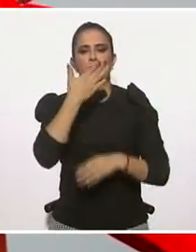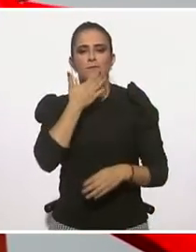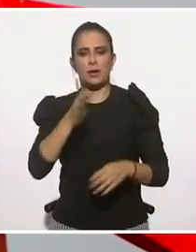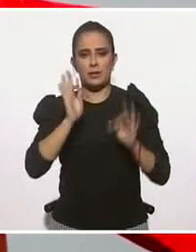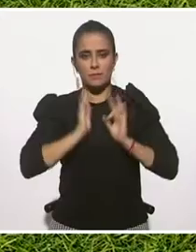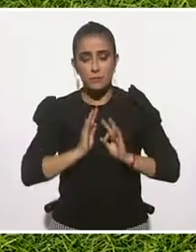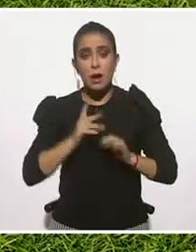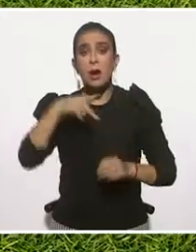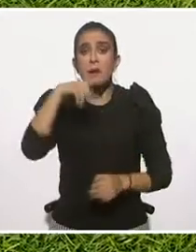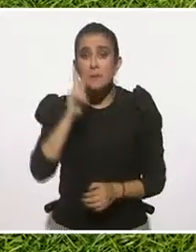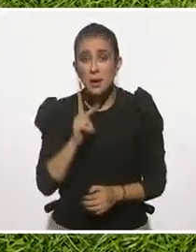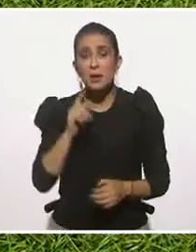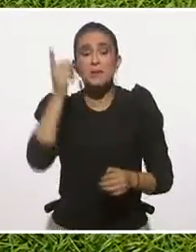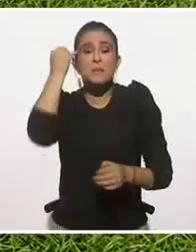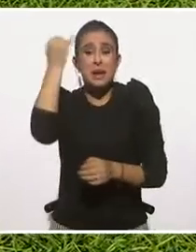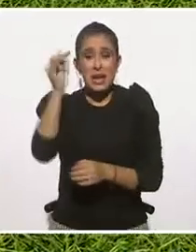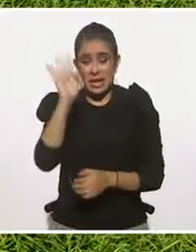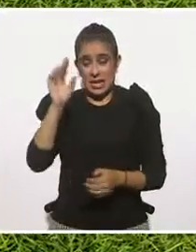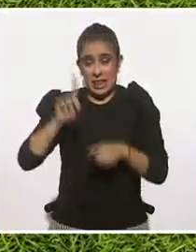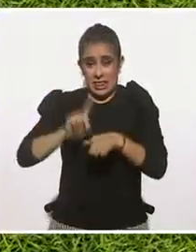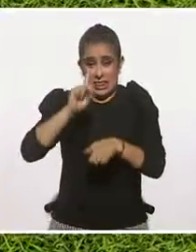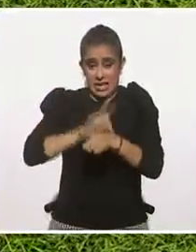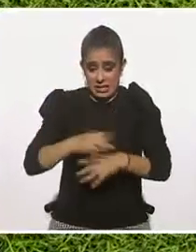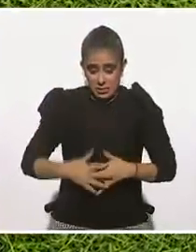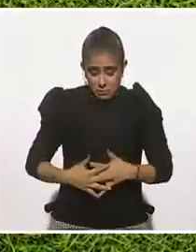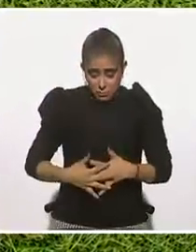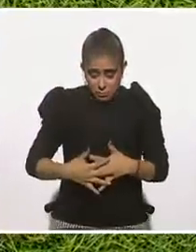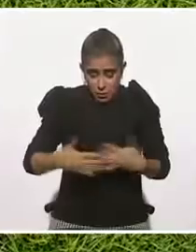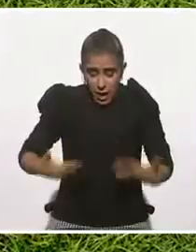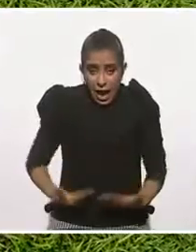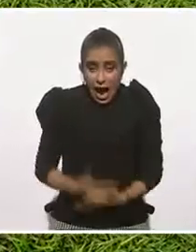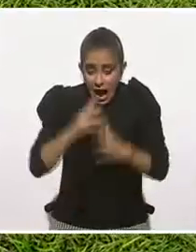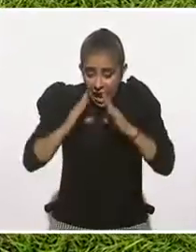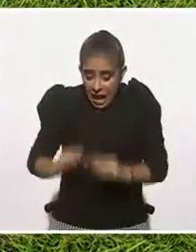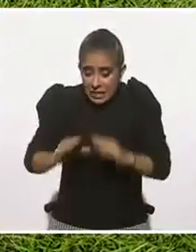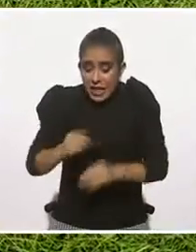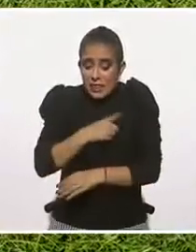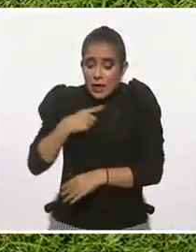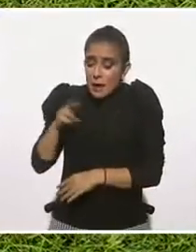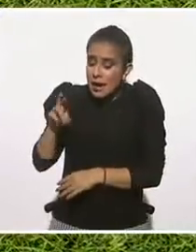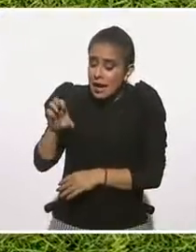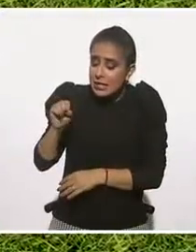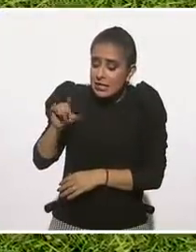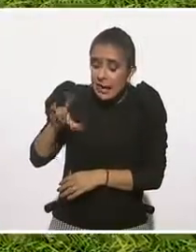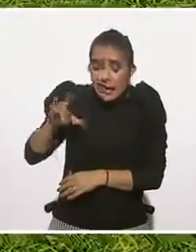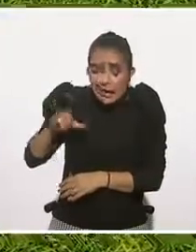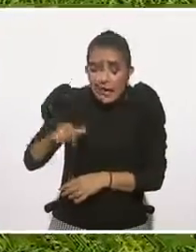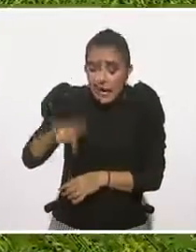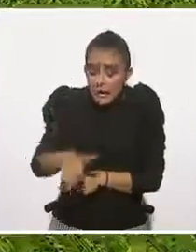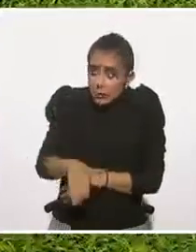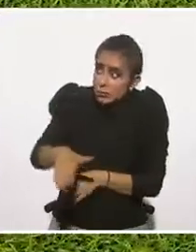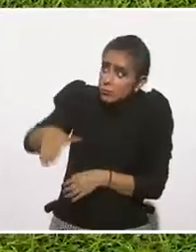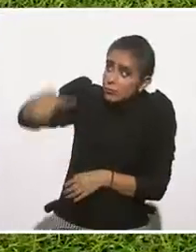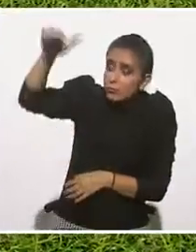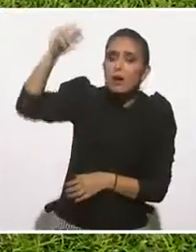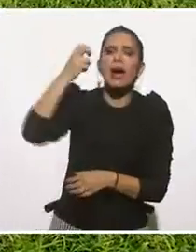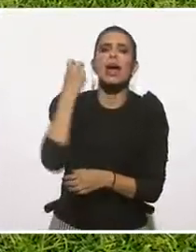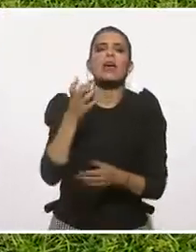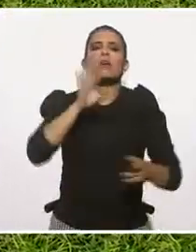desde que están en el vientre, digamoslo así, seríamos siempre los errores, las culpas,